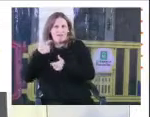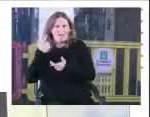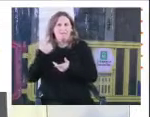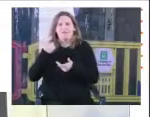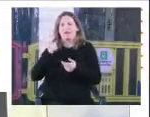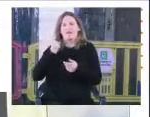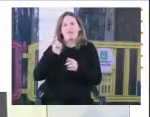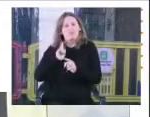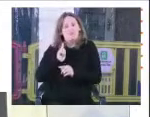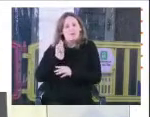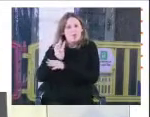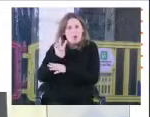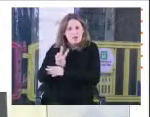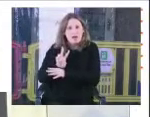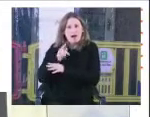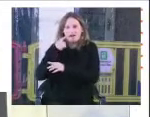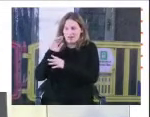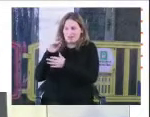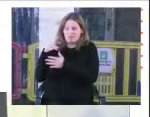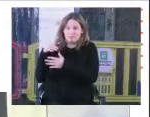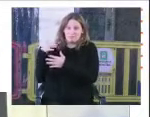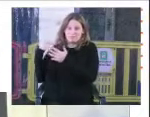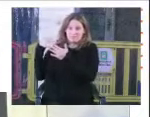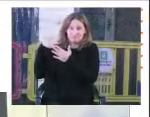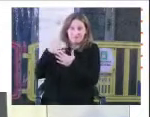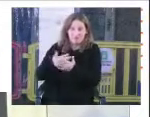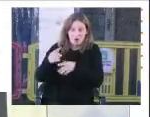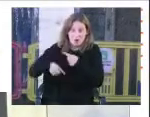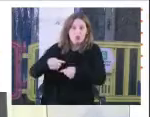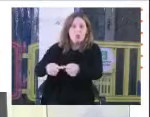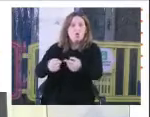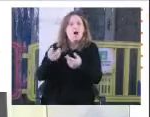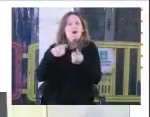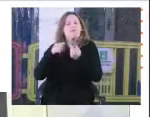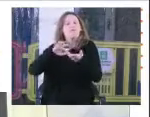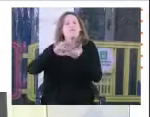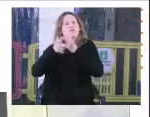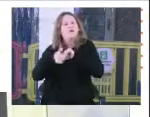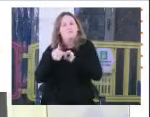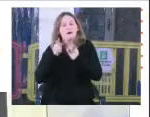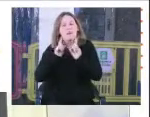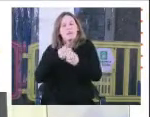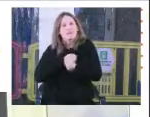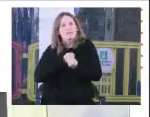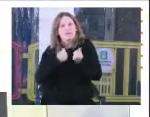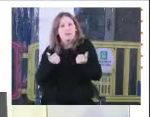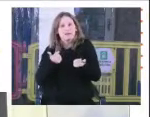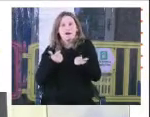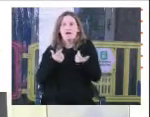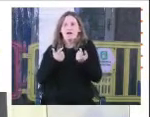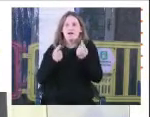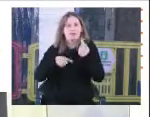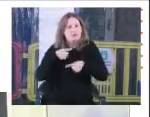cuidar, que las tenemos que mantener, que se busca formas de que en ese espacio también se sigue ejecutando